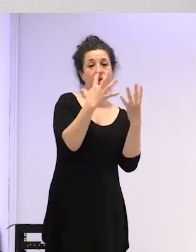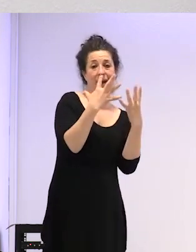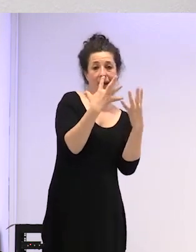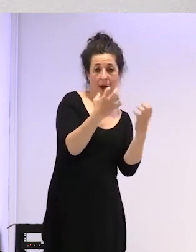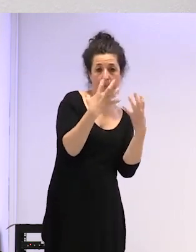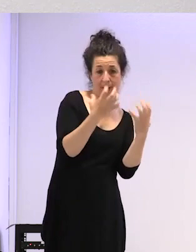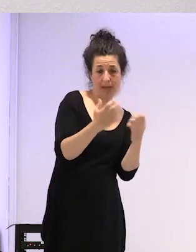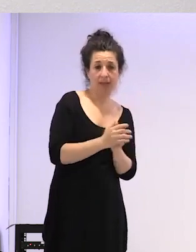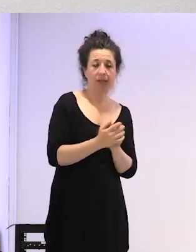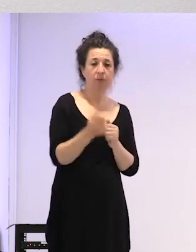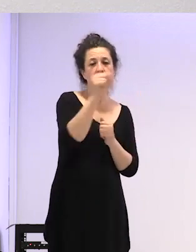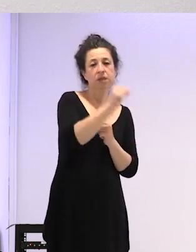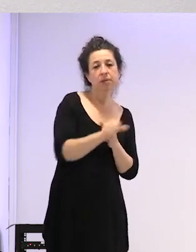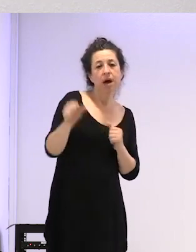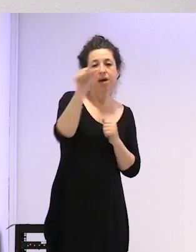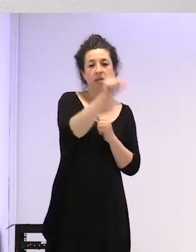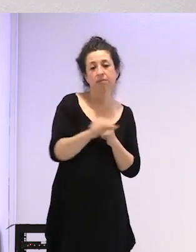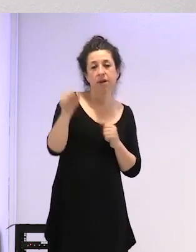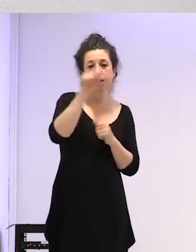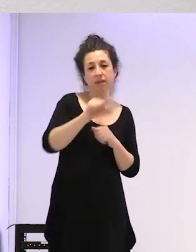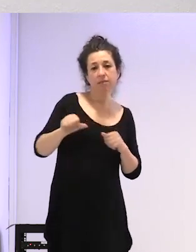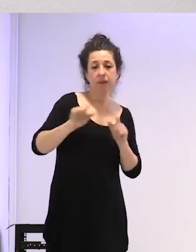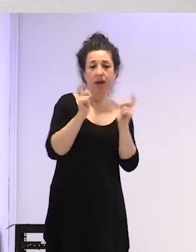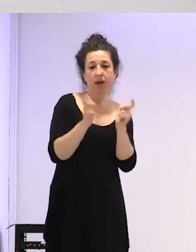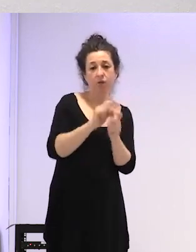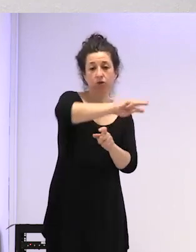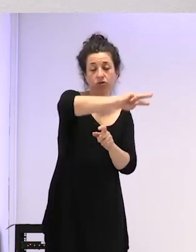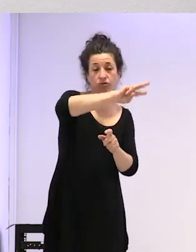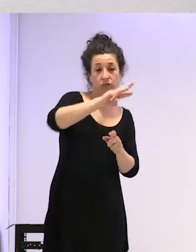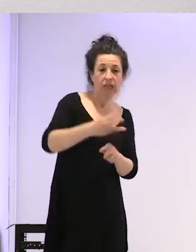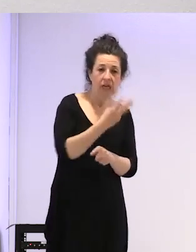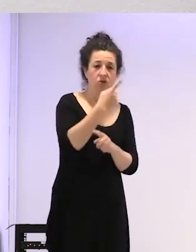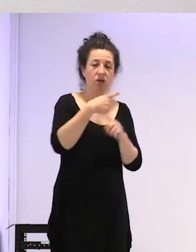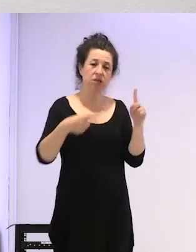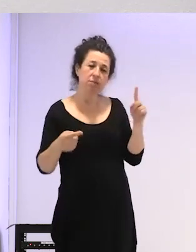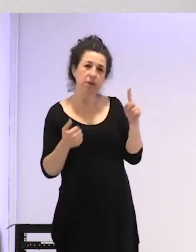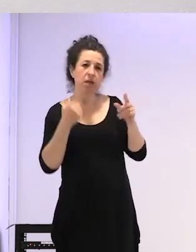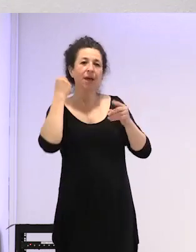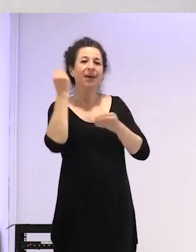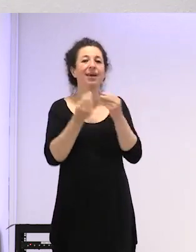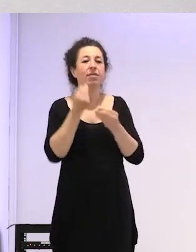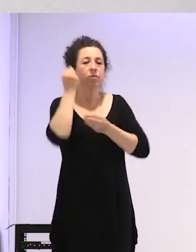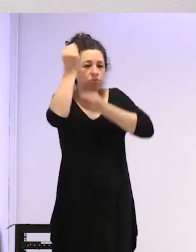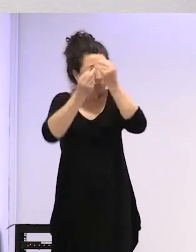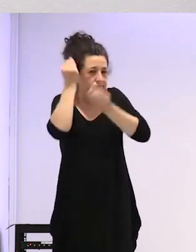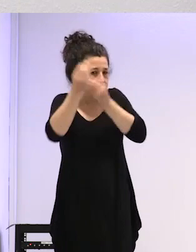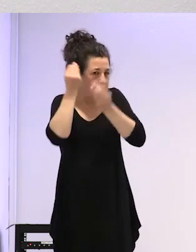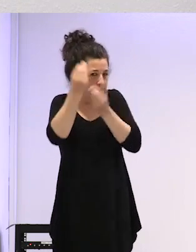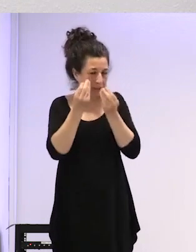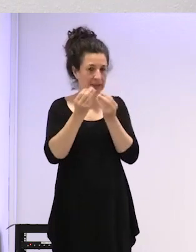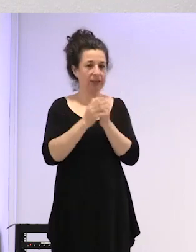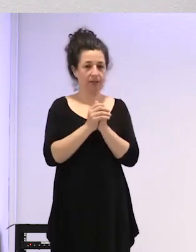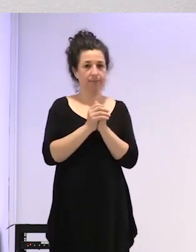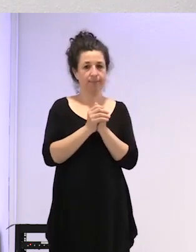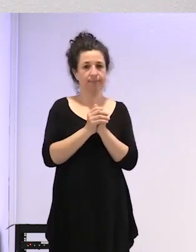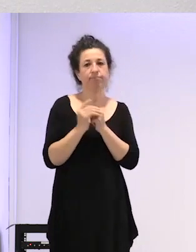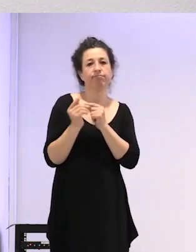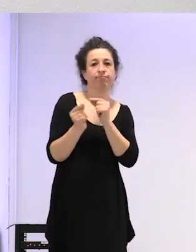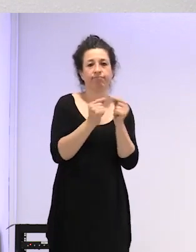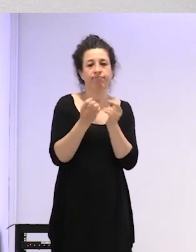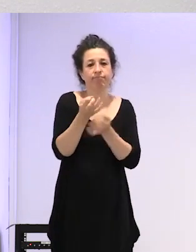semanal de todo el equipo de 3 horas y media donde le damos al coco vale entonces